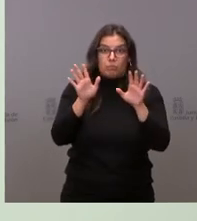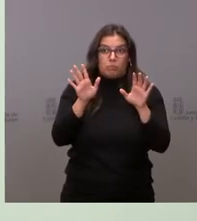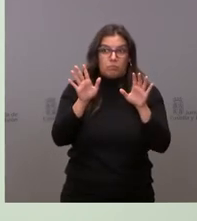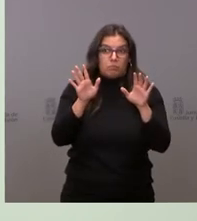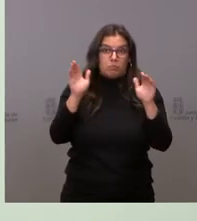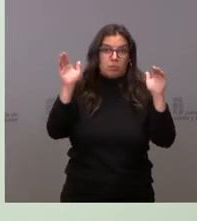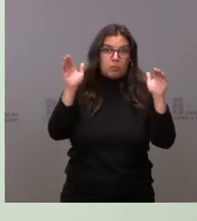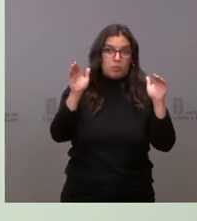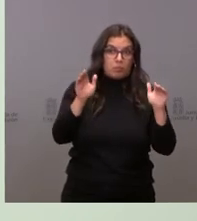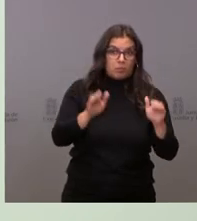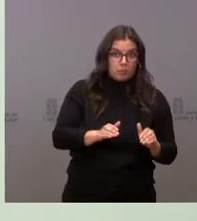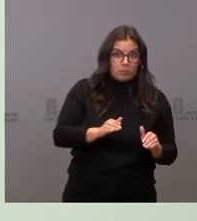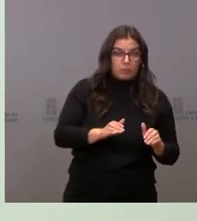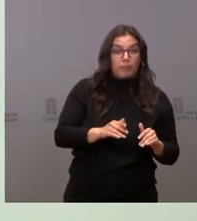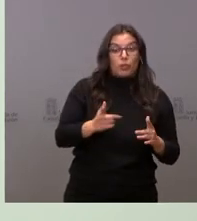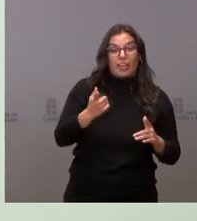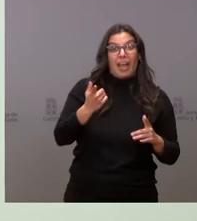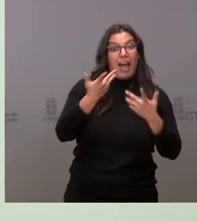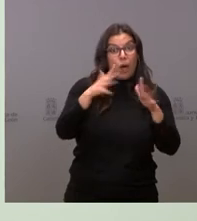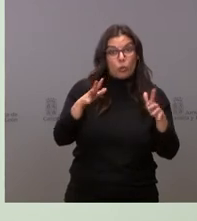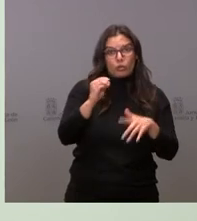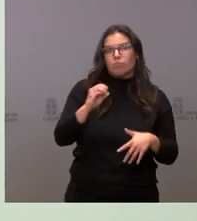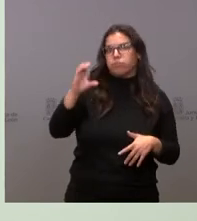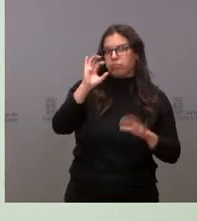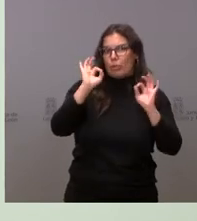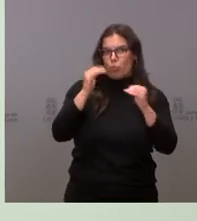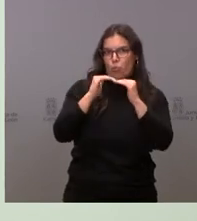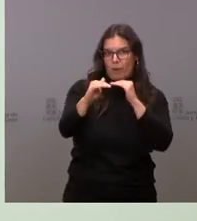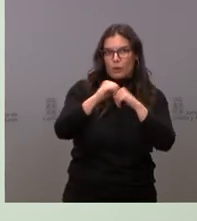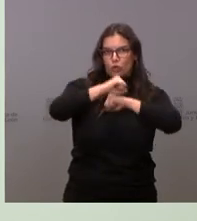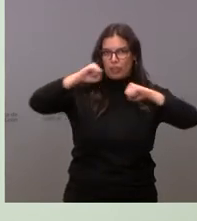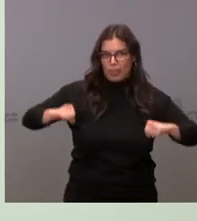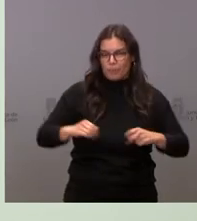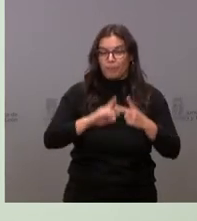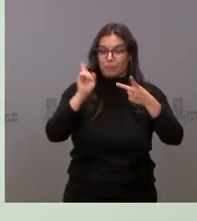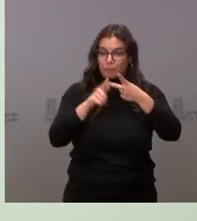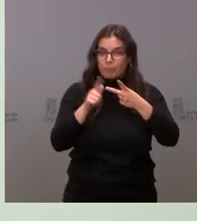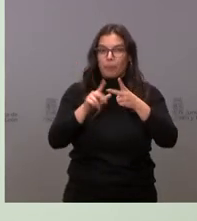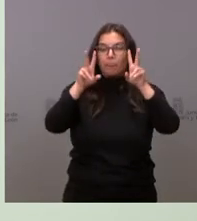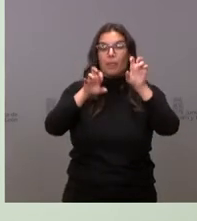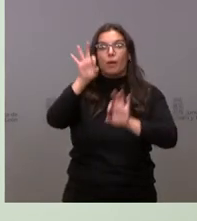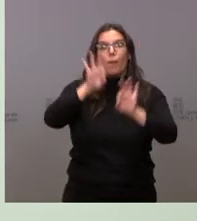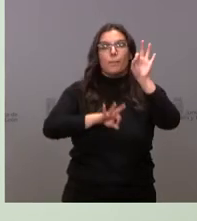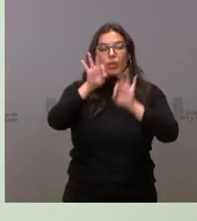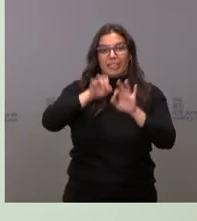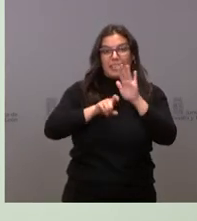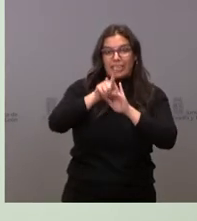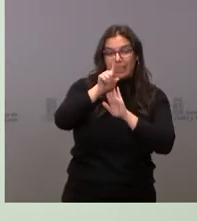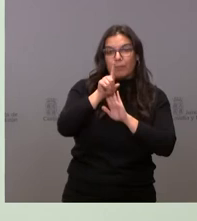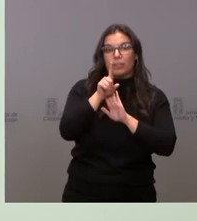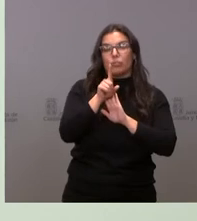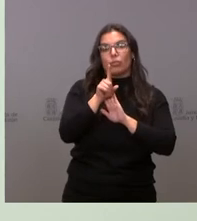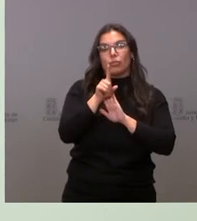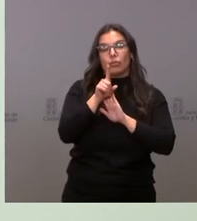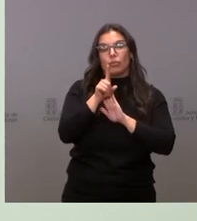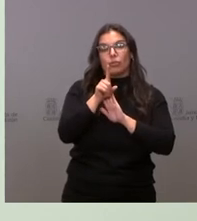favorable y positiva. Consolidamos esos recursos. Segunda cuestión, el porcentaje de crecimiento de